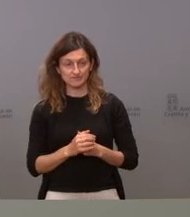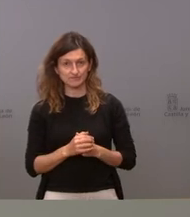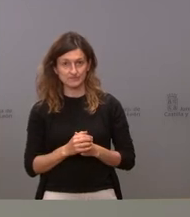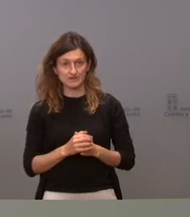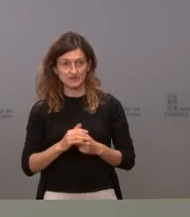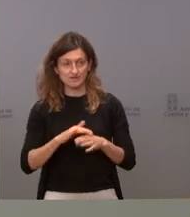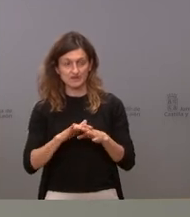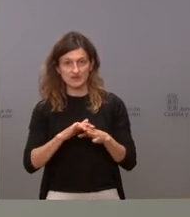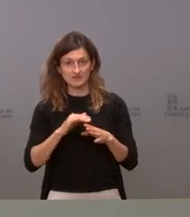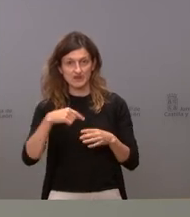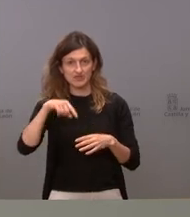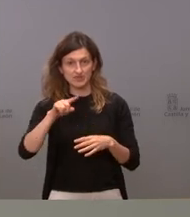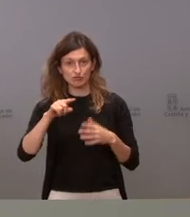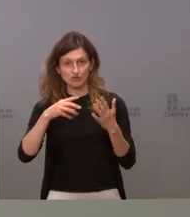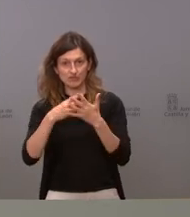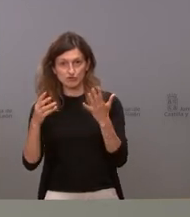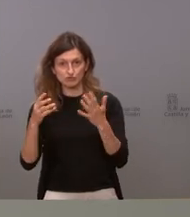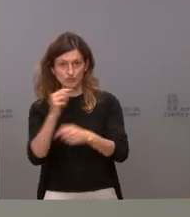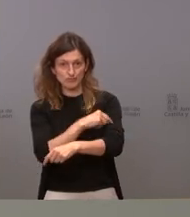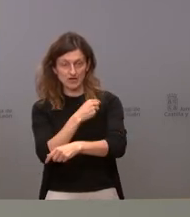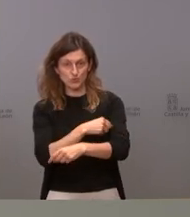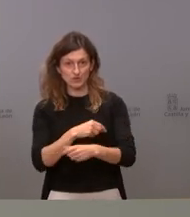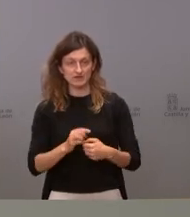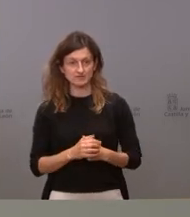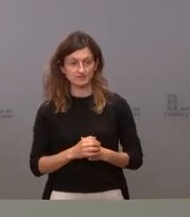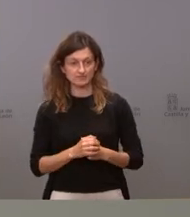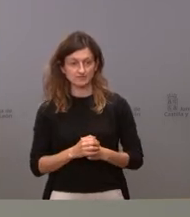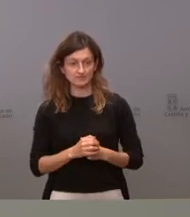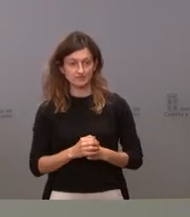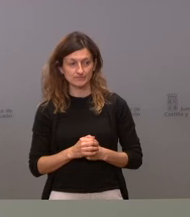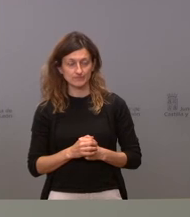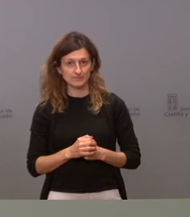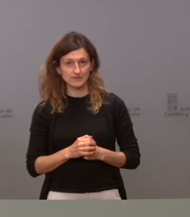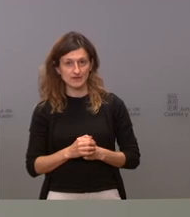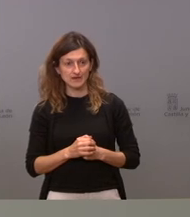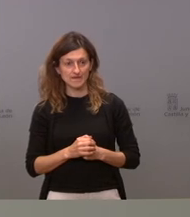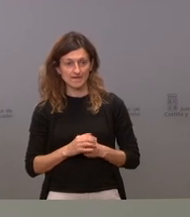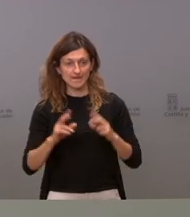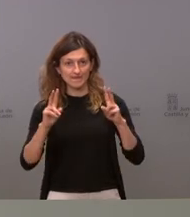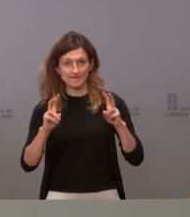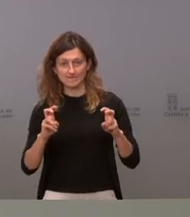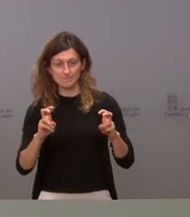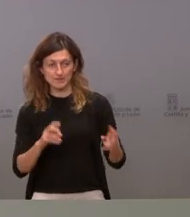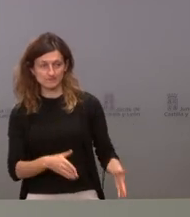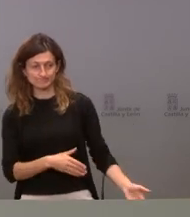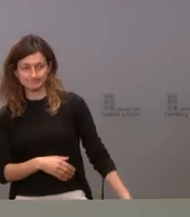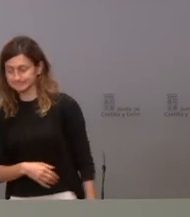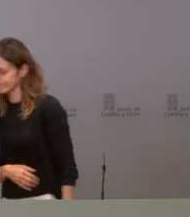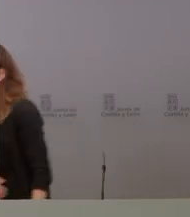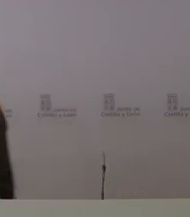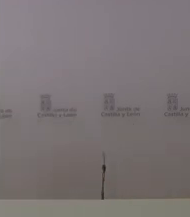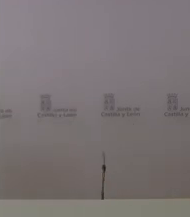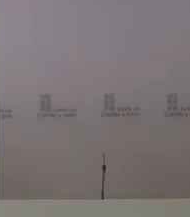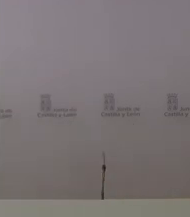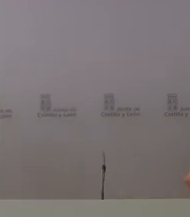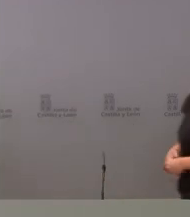978 vacunados con Janssen en cuanto al comité el comité es regional no va a ser